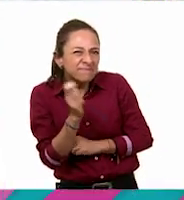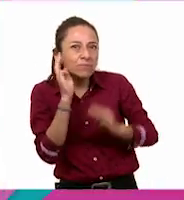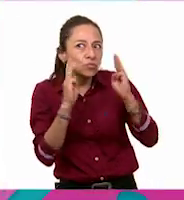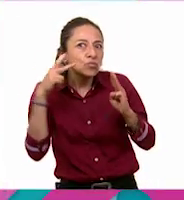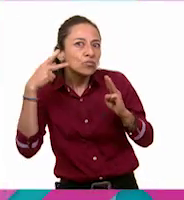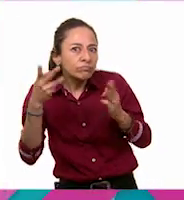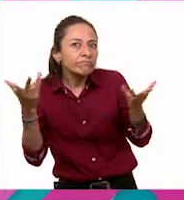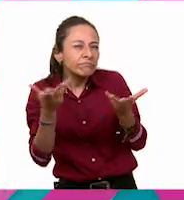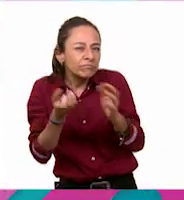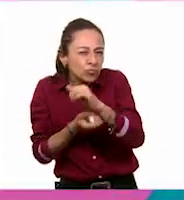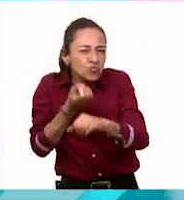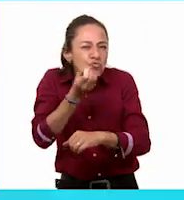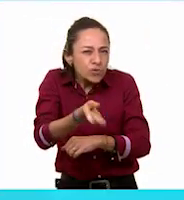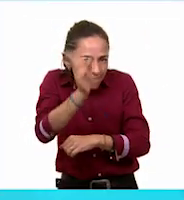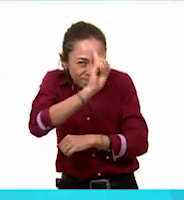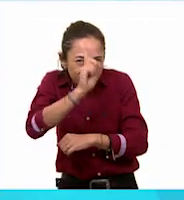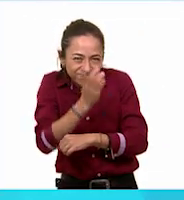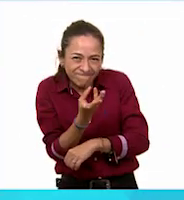que él hizo.